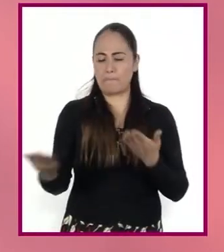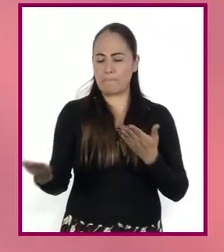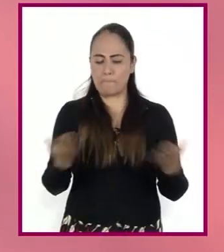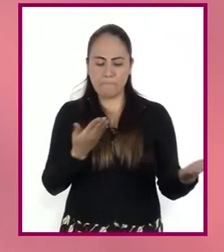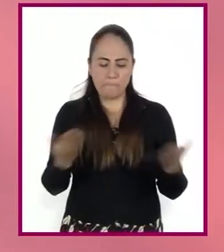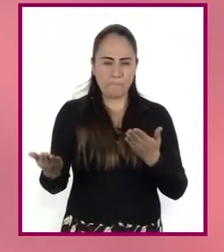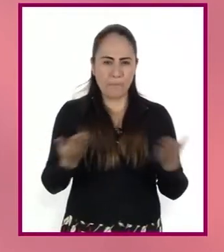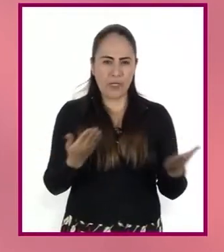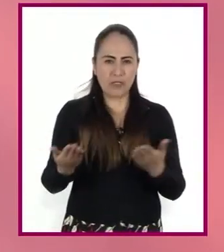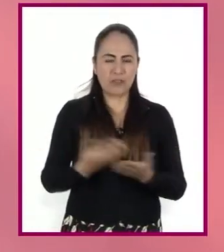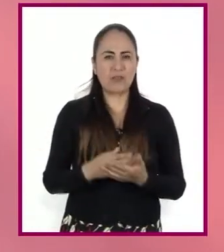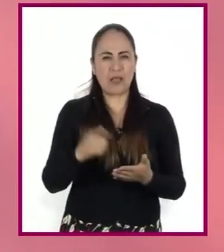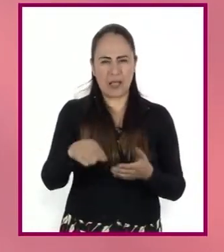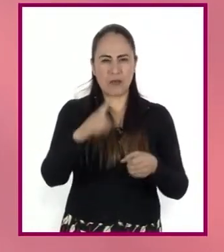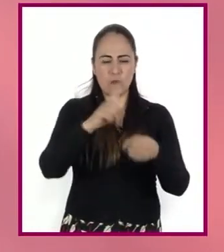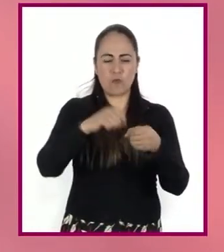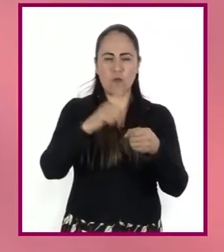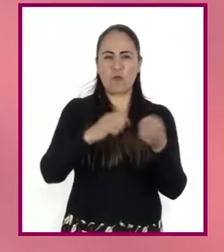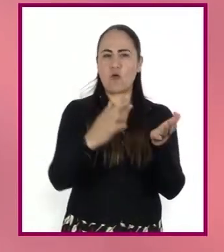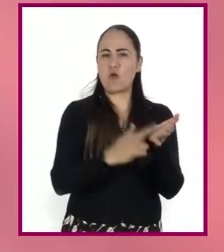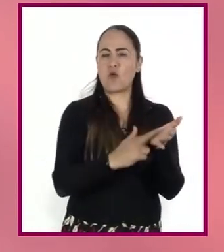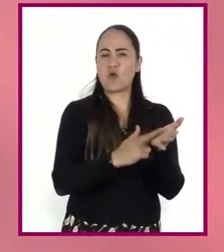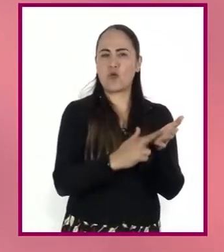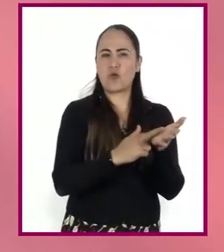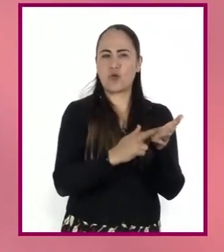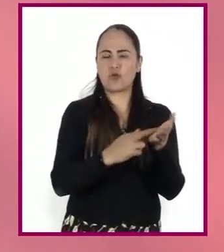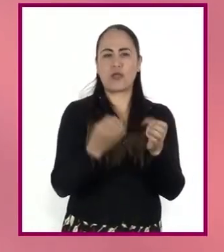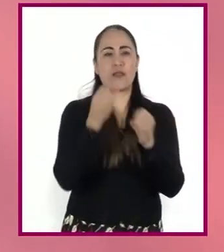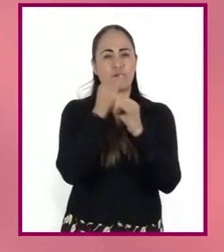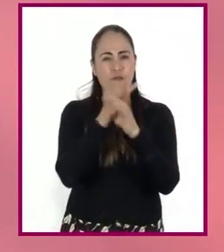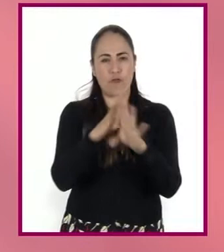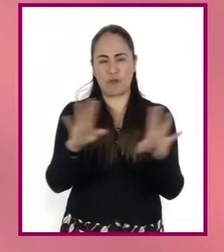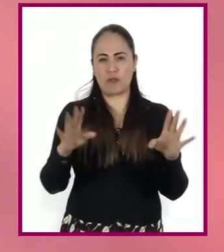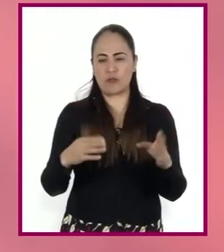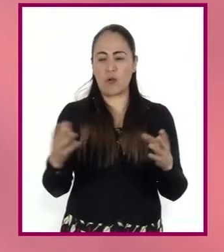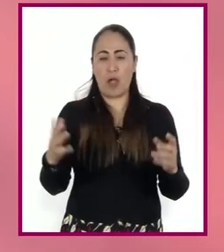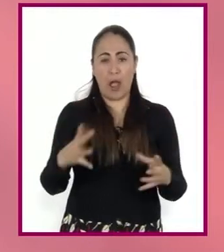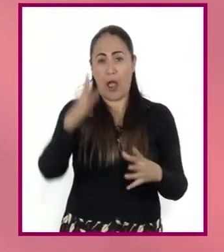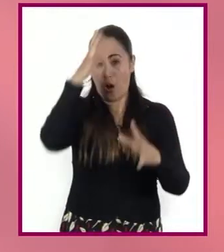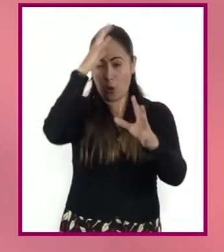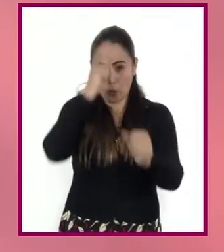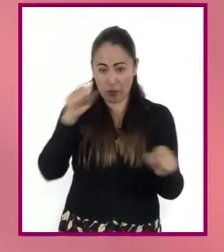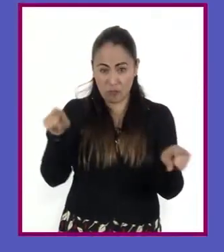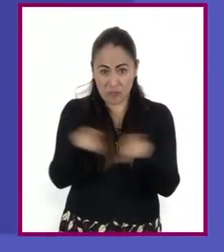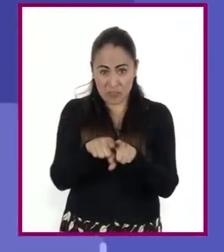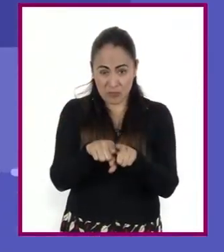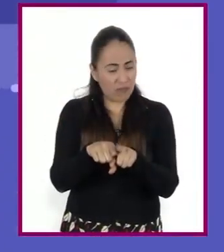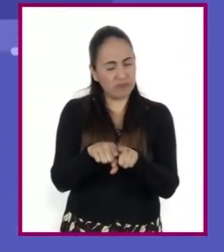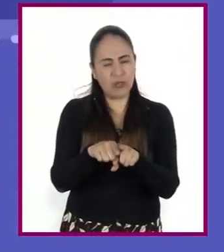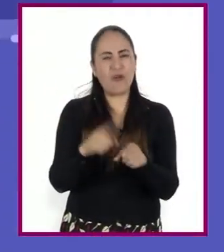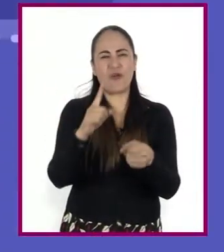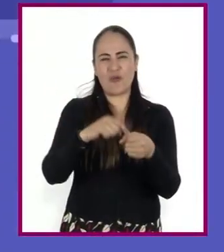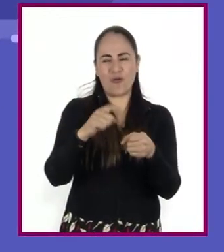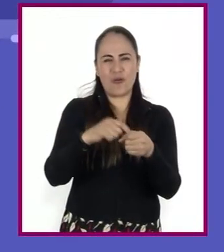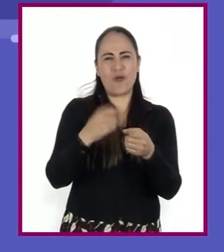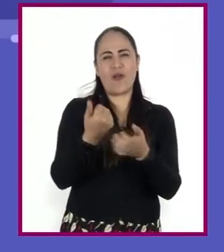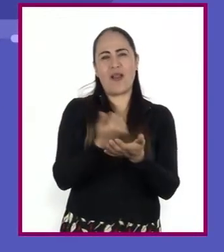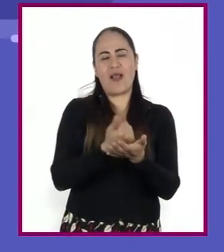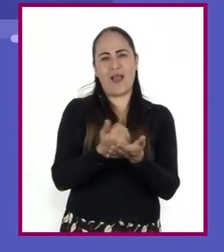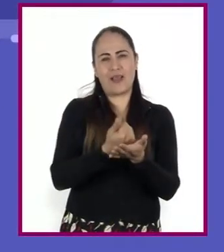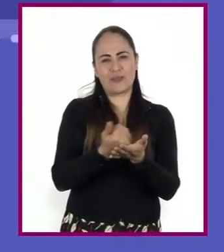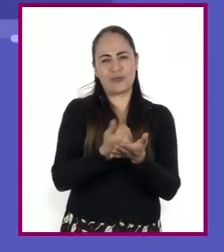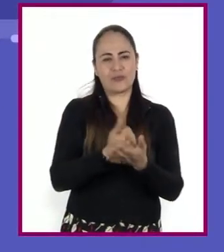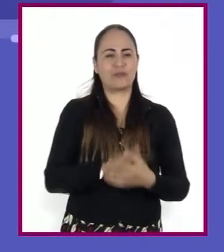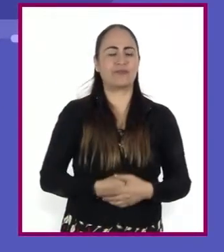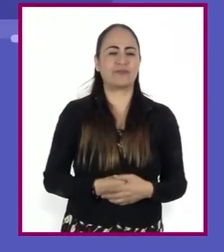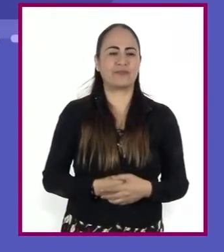se encuentran señaladas en color rosa y la información que no comparten en azul. La semejanza